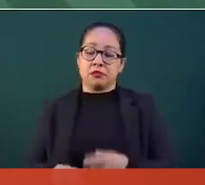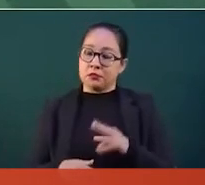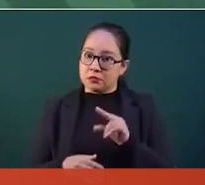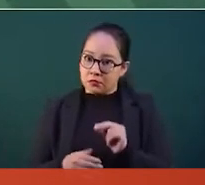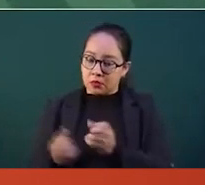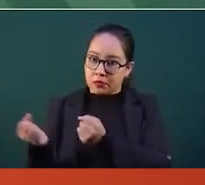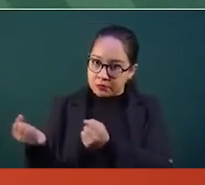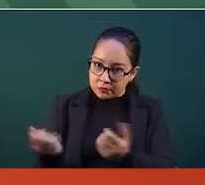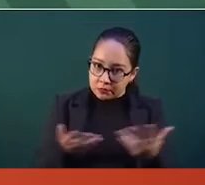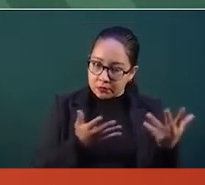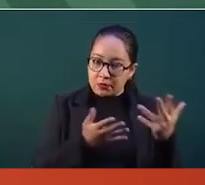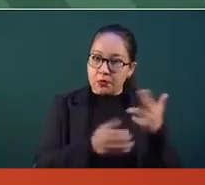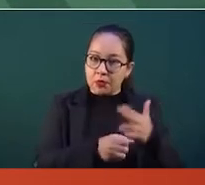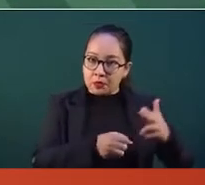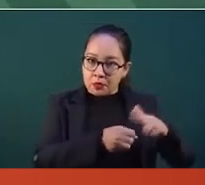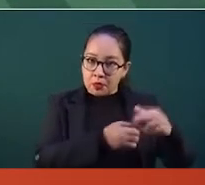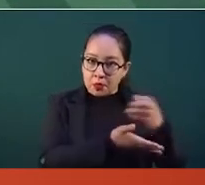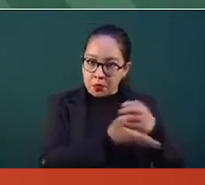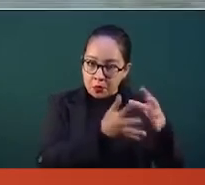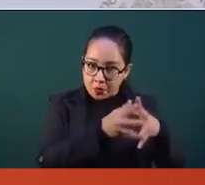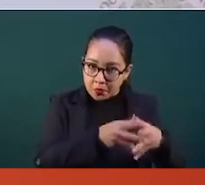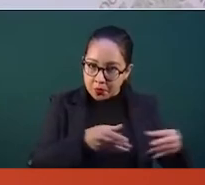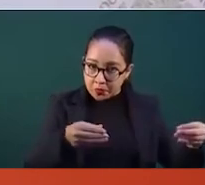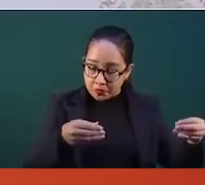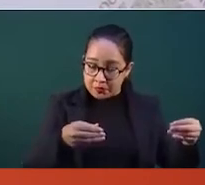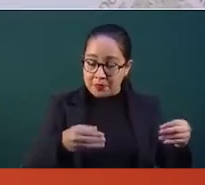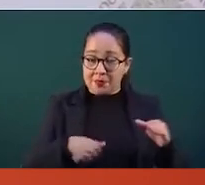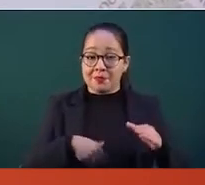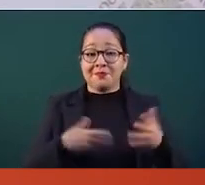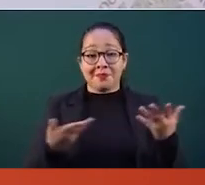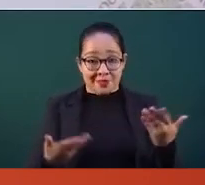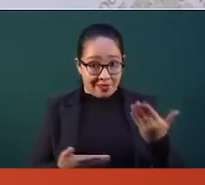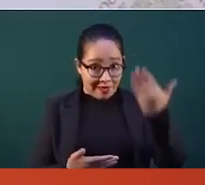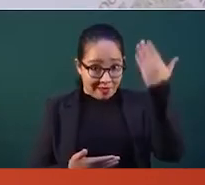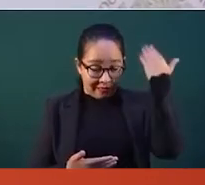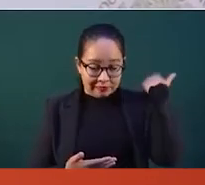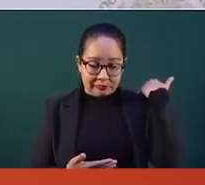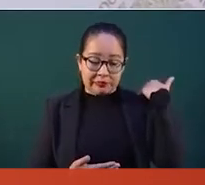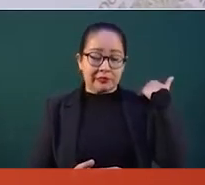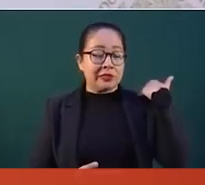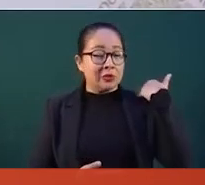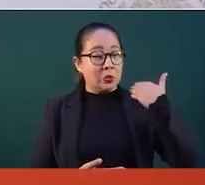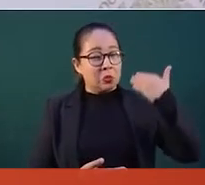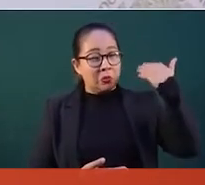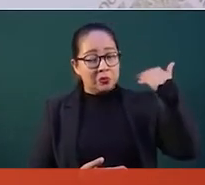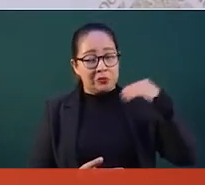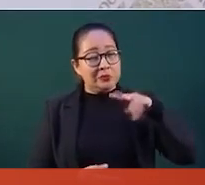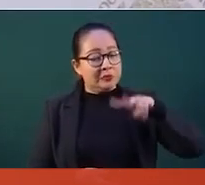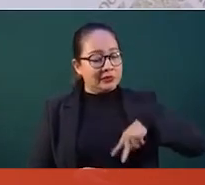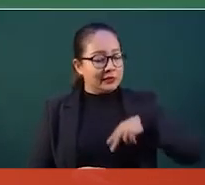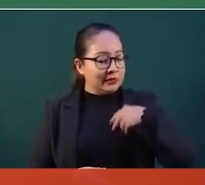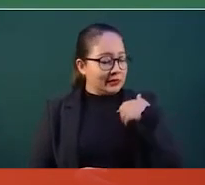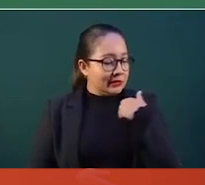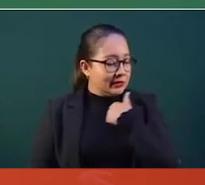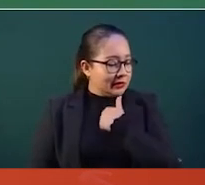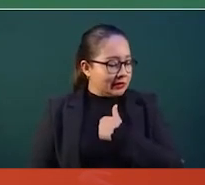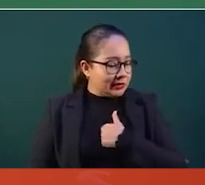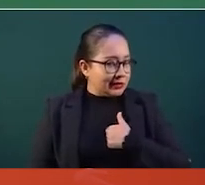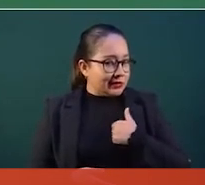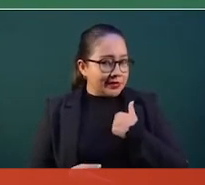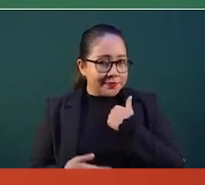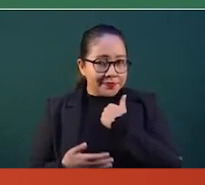Hubo un tiempo en nuestro país lamentable. Porque